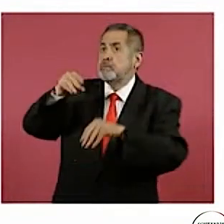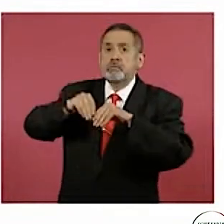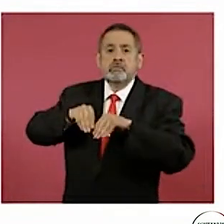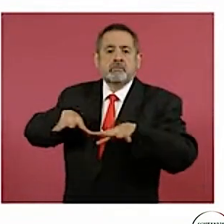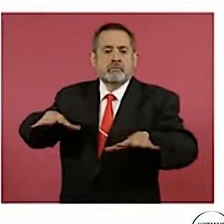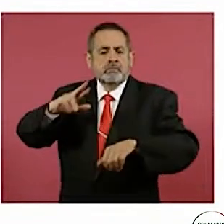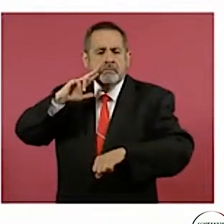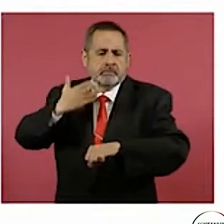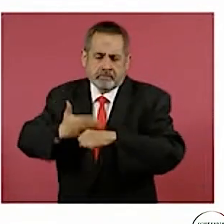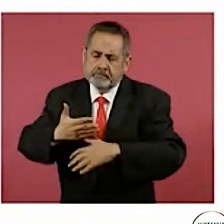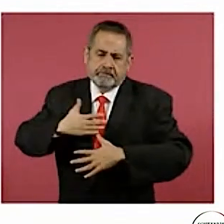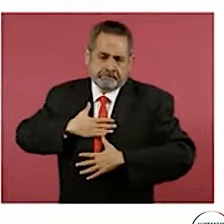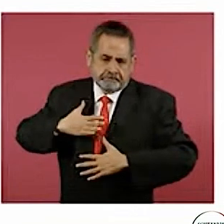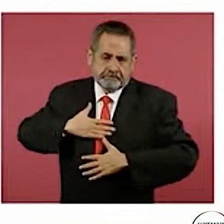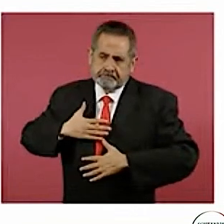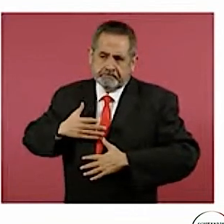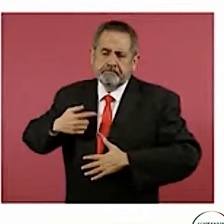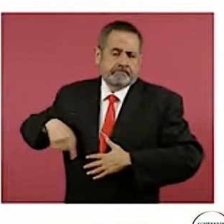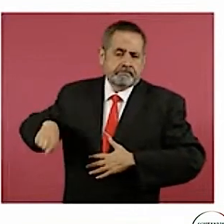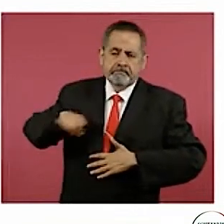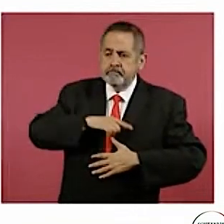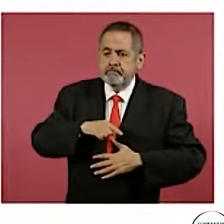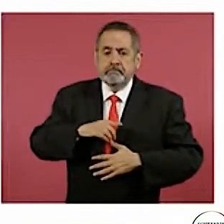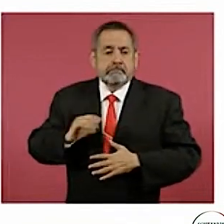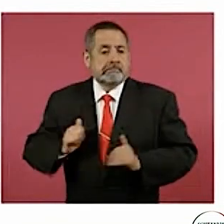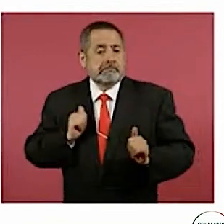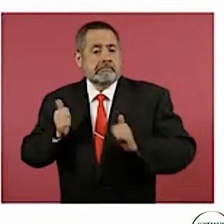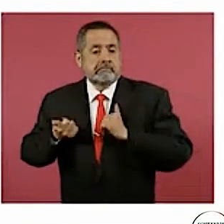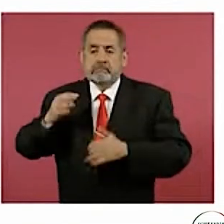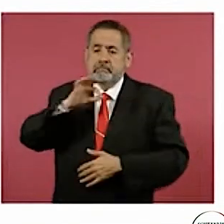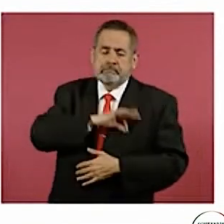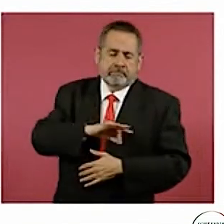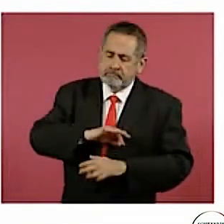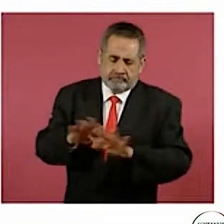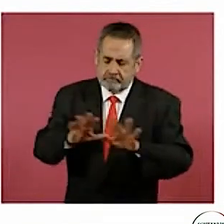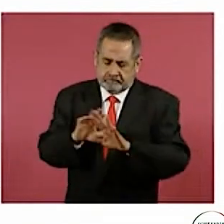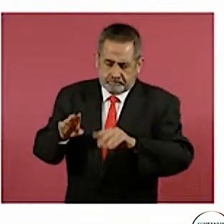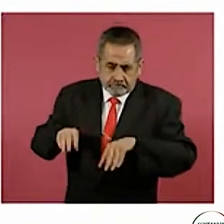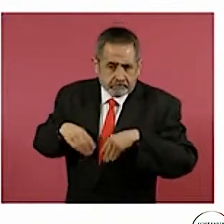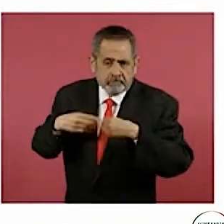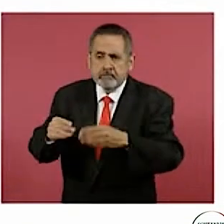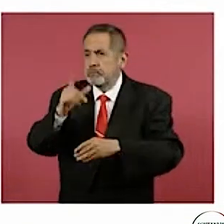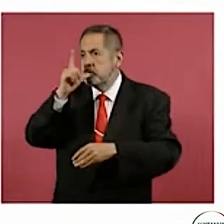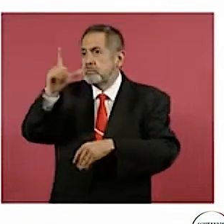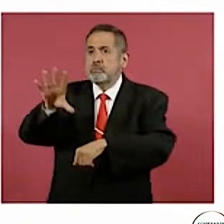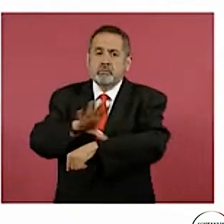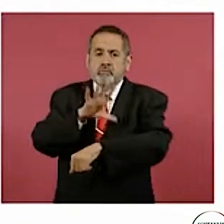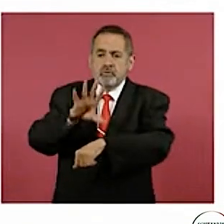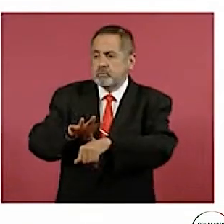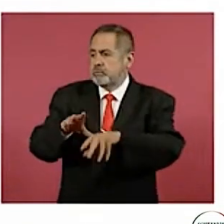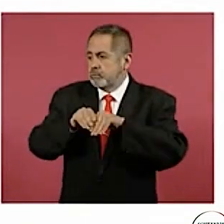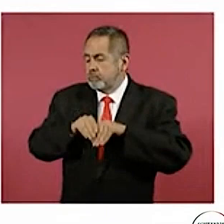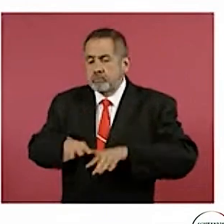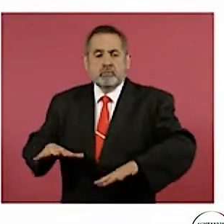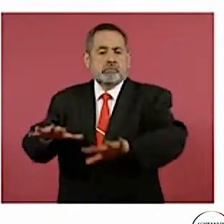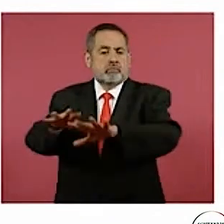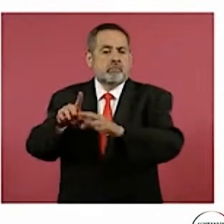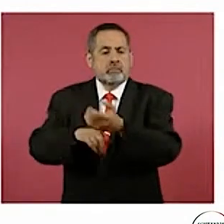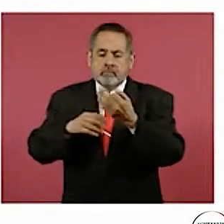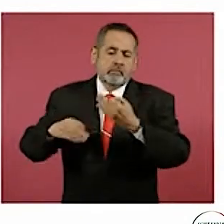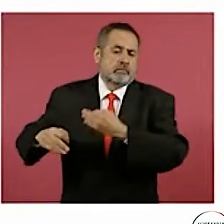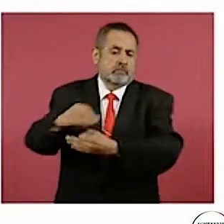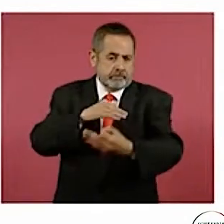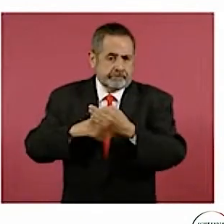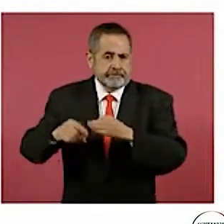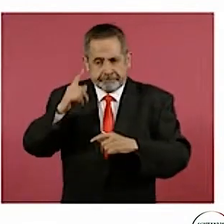Una responsabilidad social sin fines de lucro, así como preservar la seguridad y la autosuficiencia